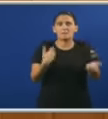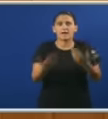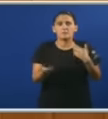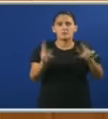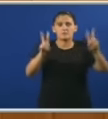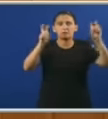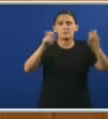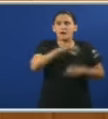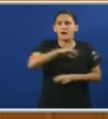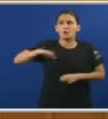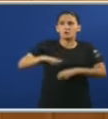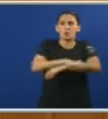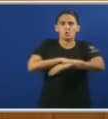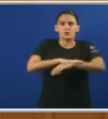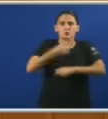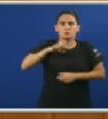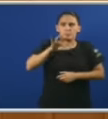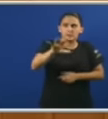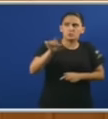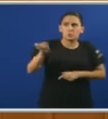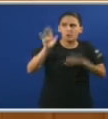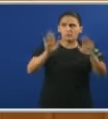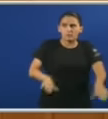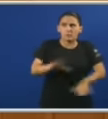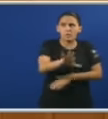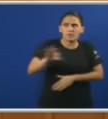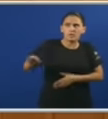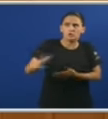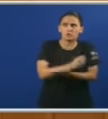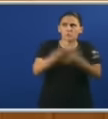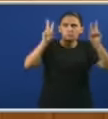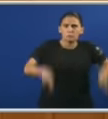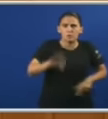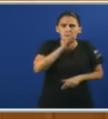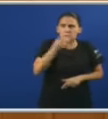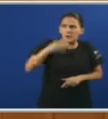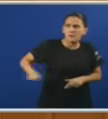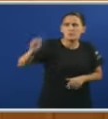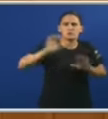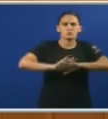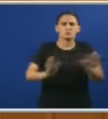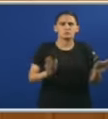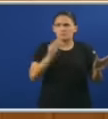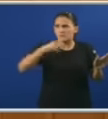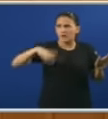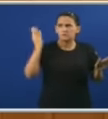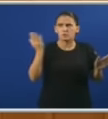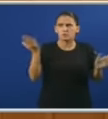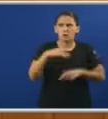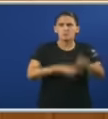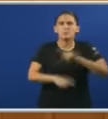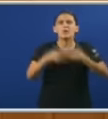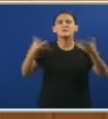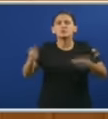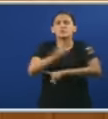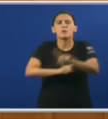Sobre o autogoverno De este país Vostede está a favor De que decidamos Todo como galegos E galegas Fantástico Non hai ningún problema Entón